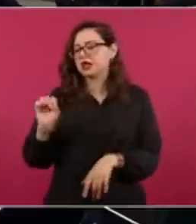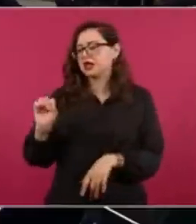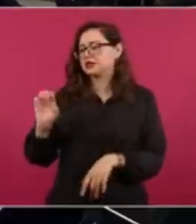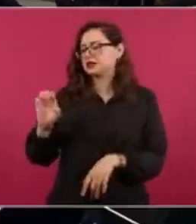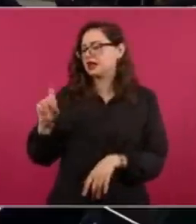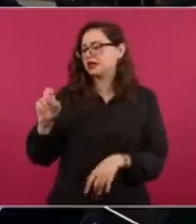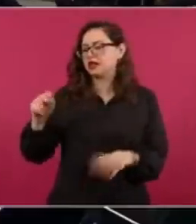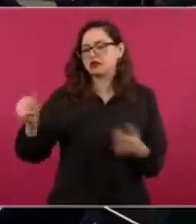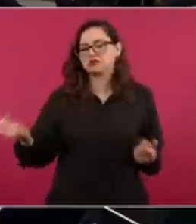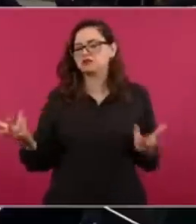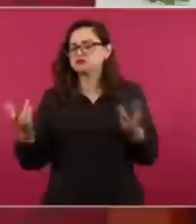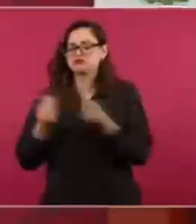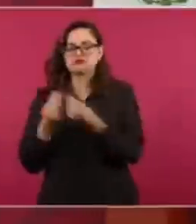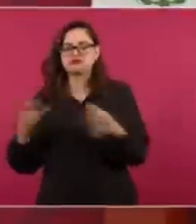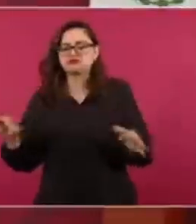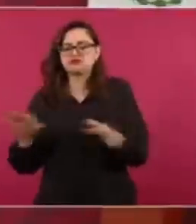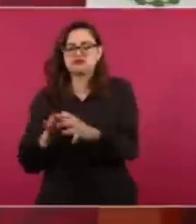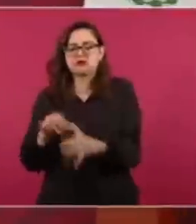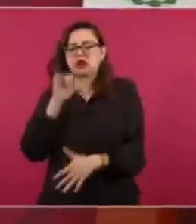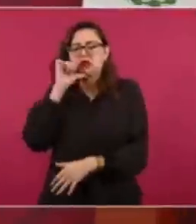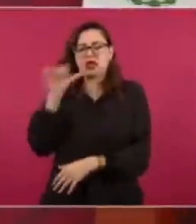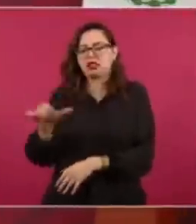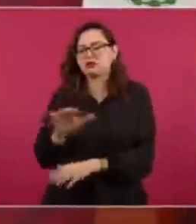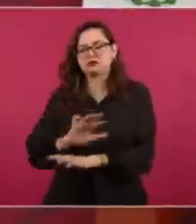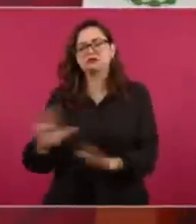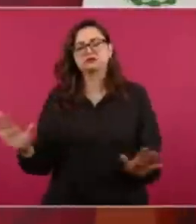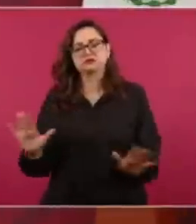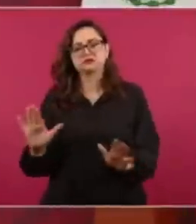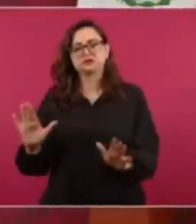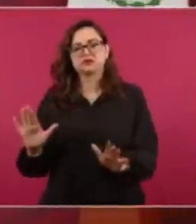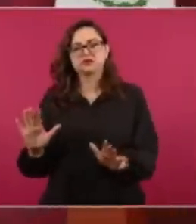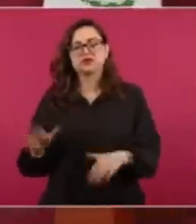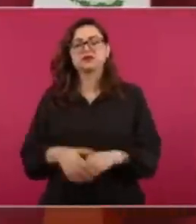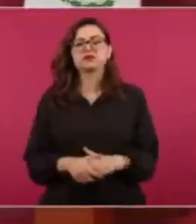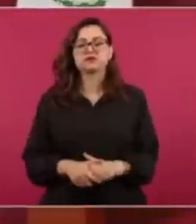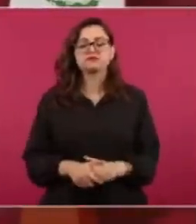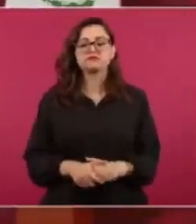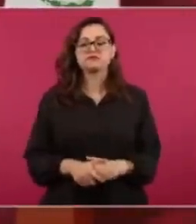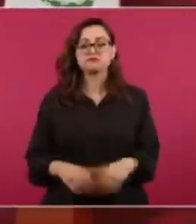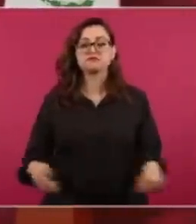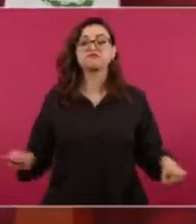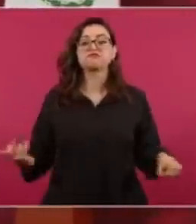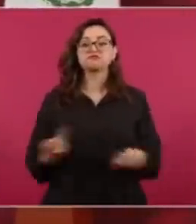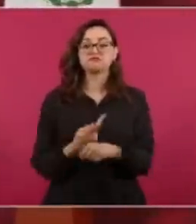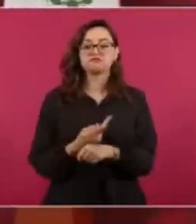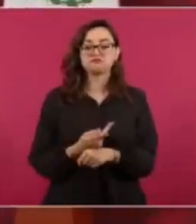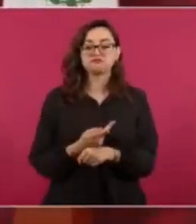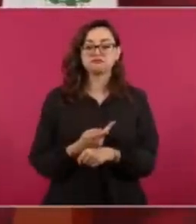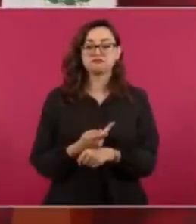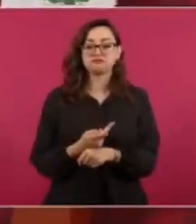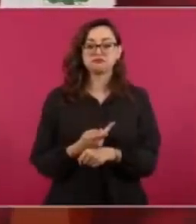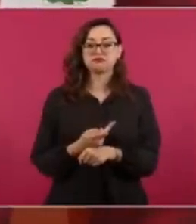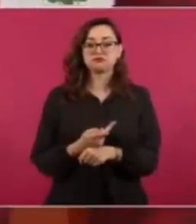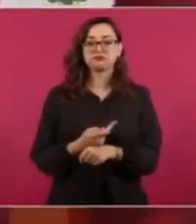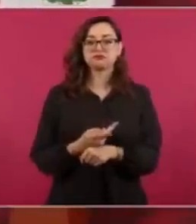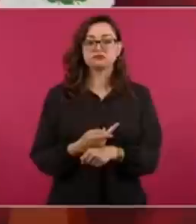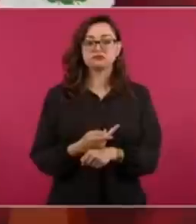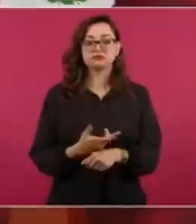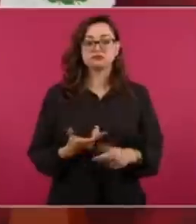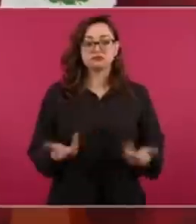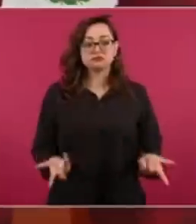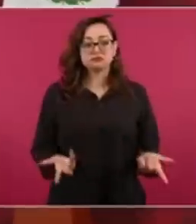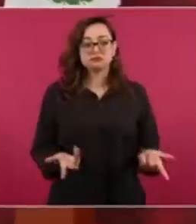salen los neofifis, estos